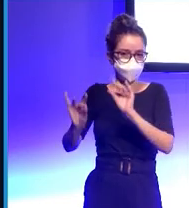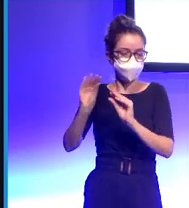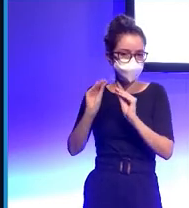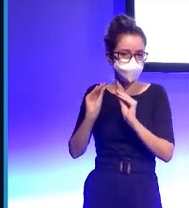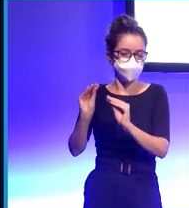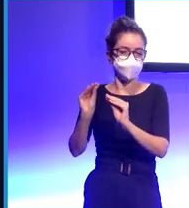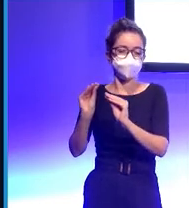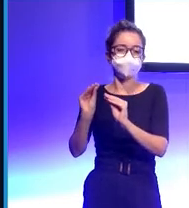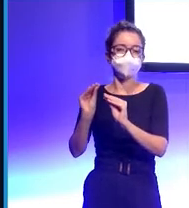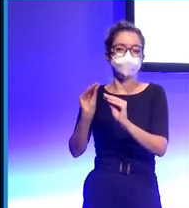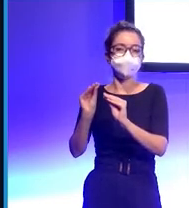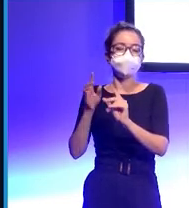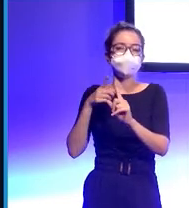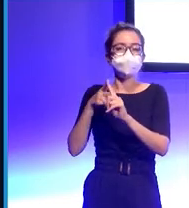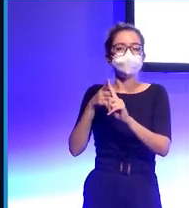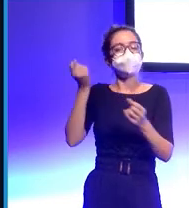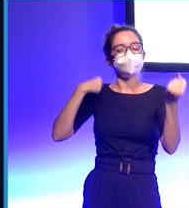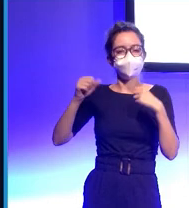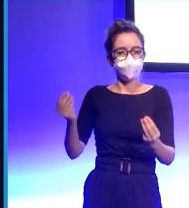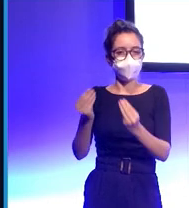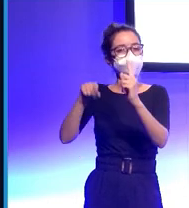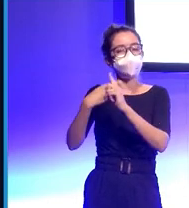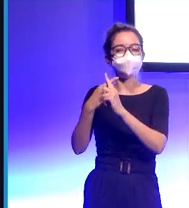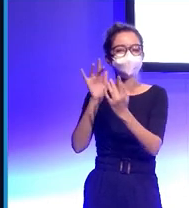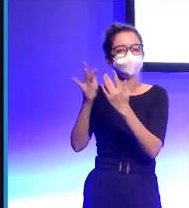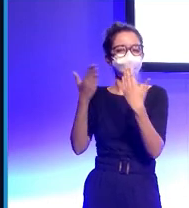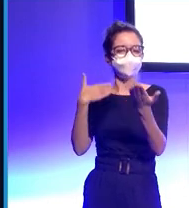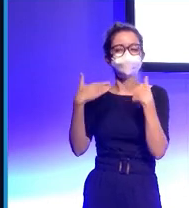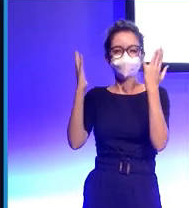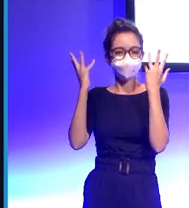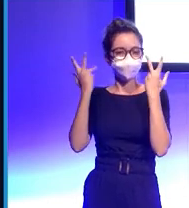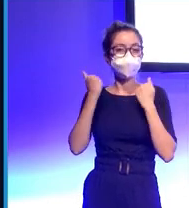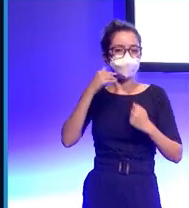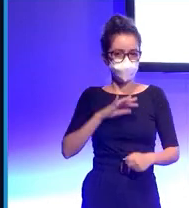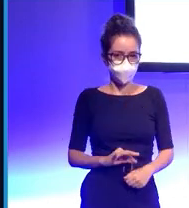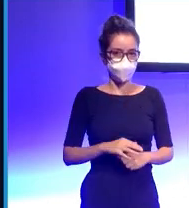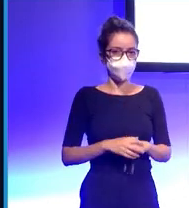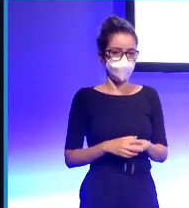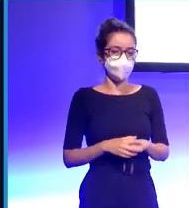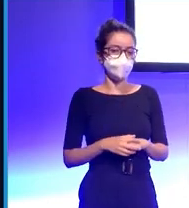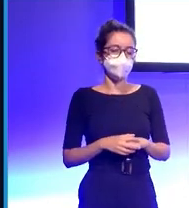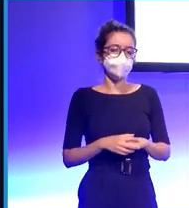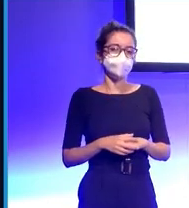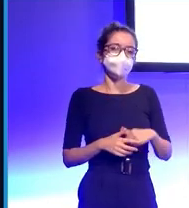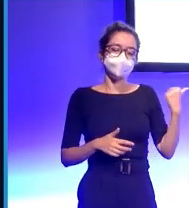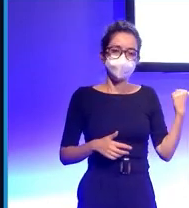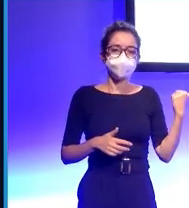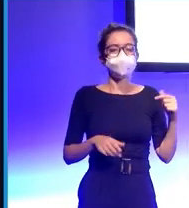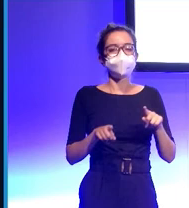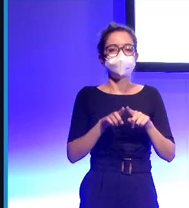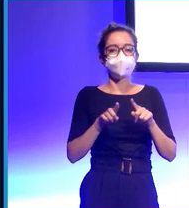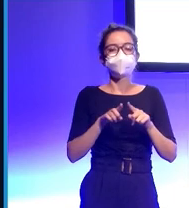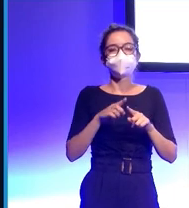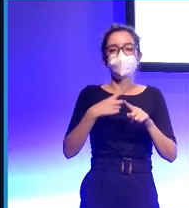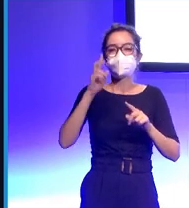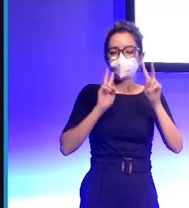que pueda adaptar su comportamiento mejor y hacer que la interacción sea más fluida. Y en este caso procesamos tanto señales visuales como